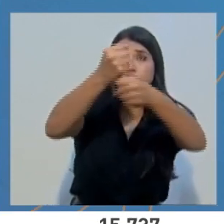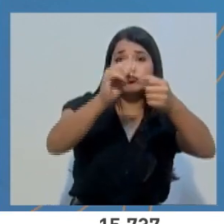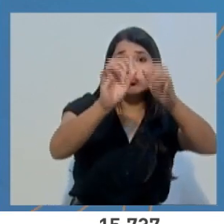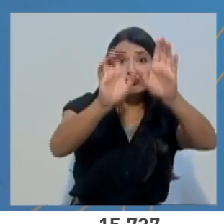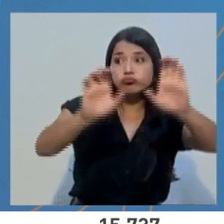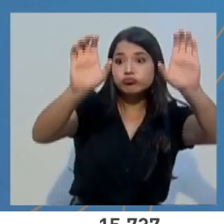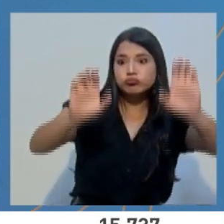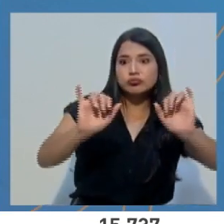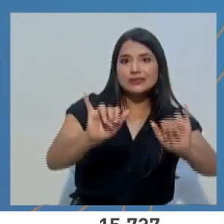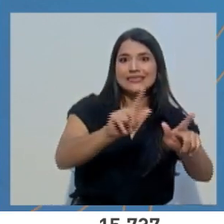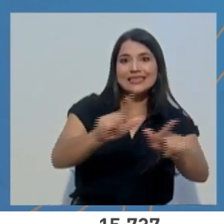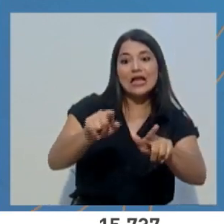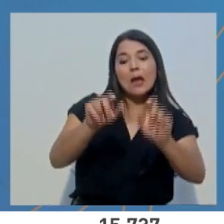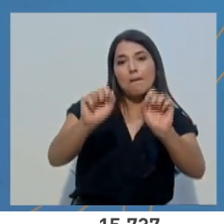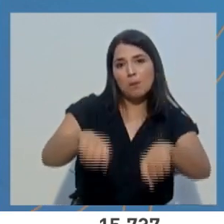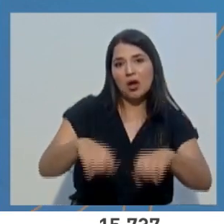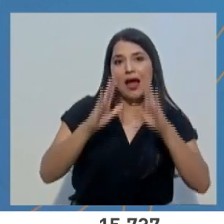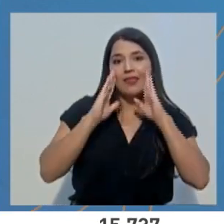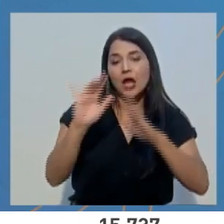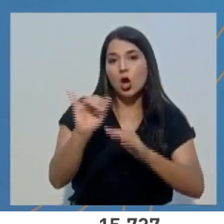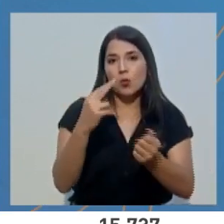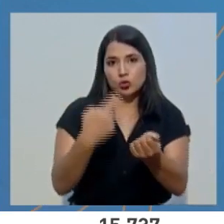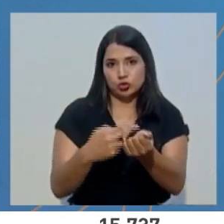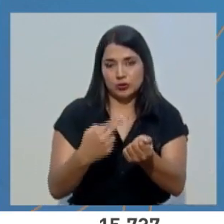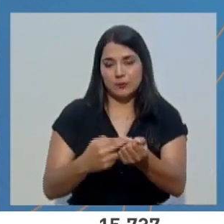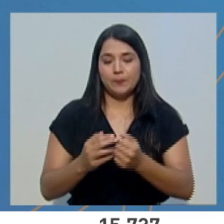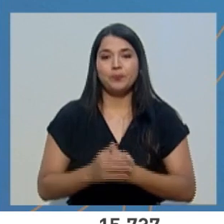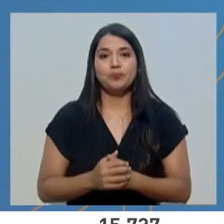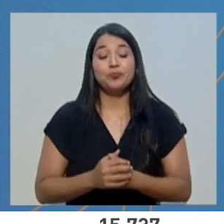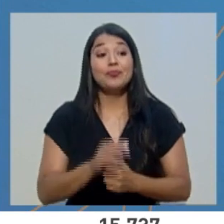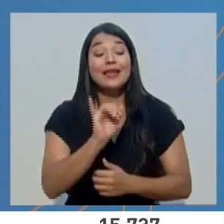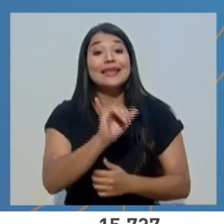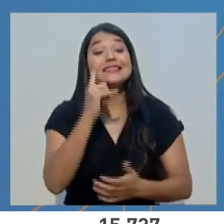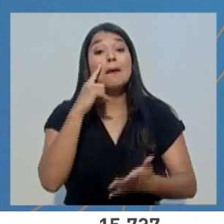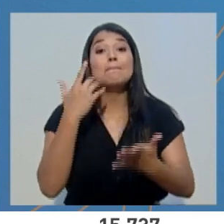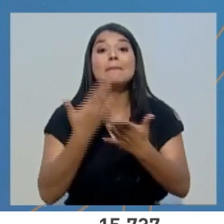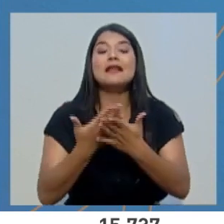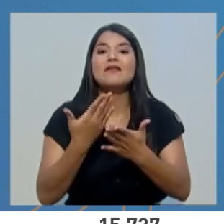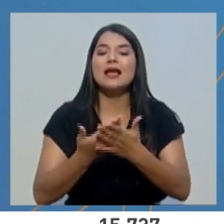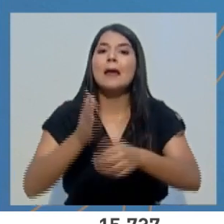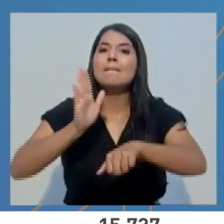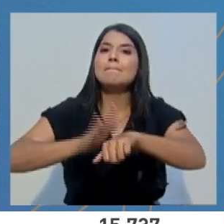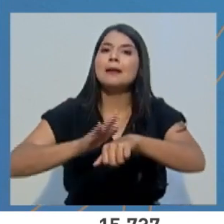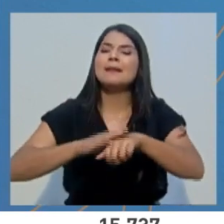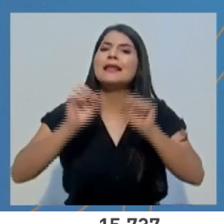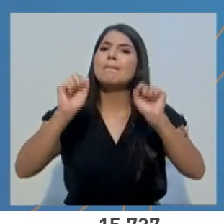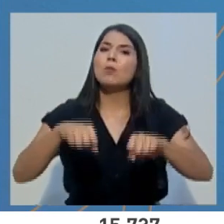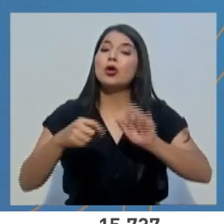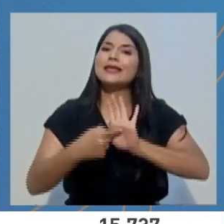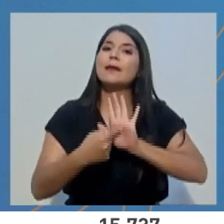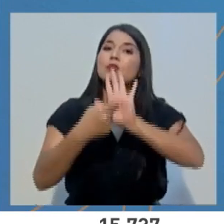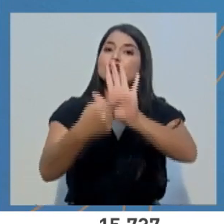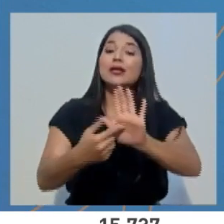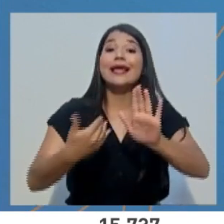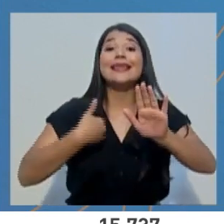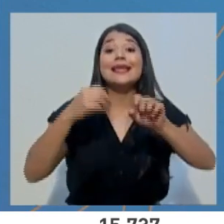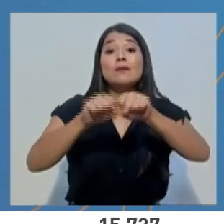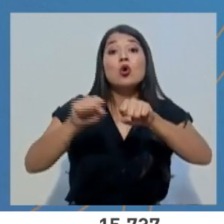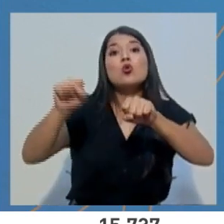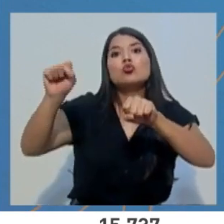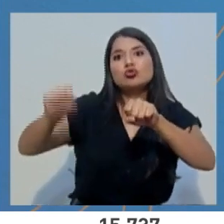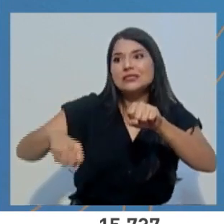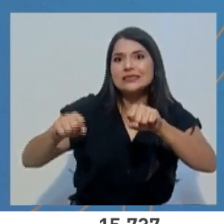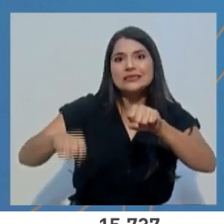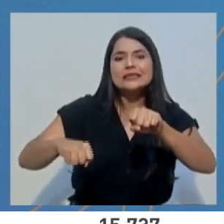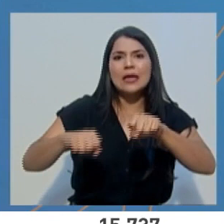desde el año 2017. Esta verificación nos ha permitido demostrar que contamos con un sistema de